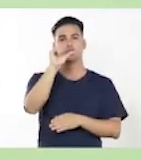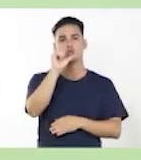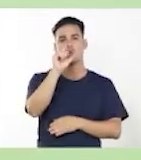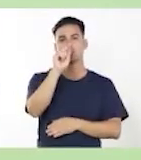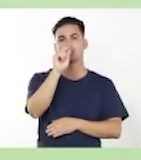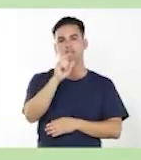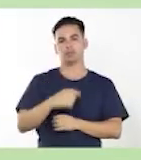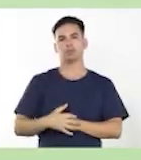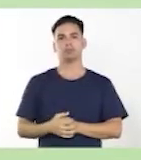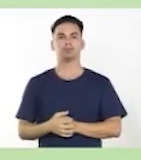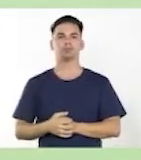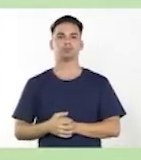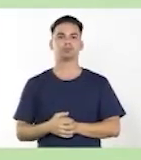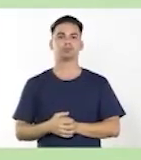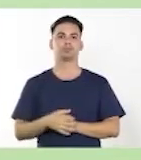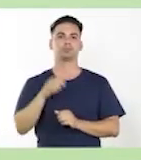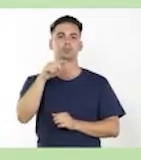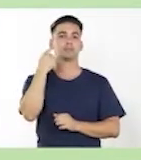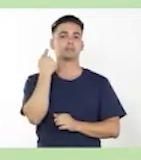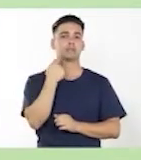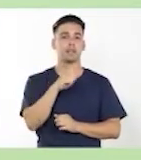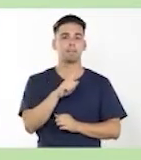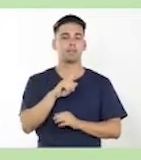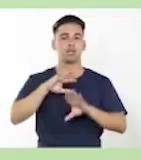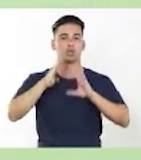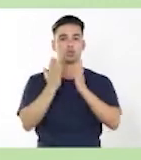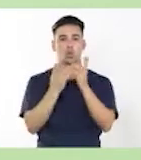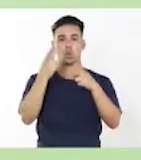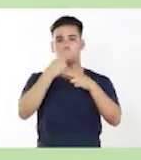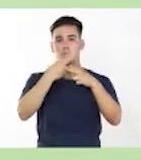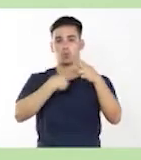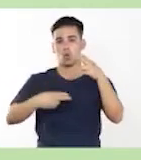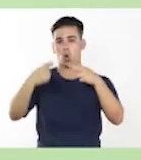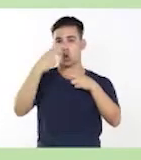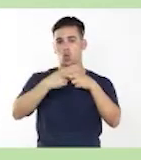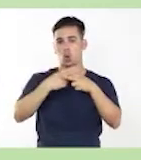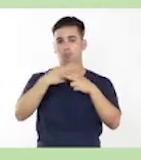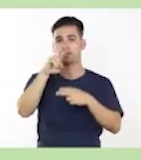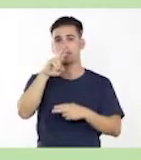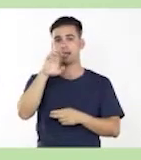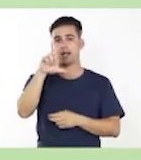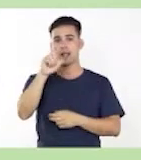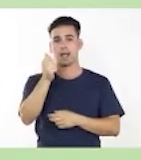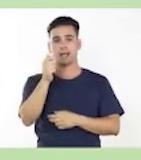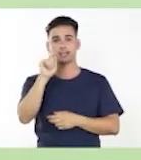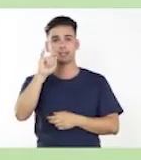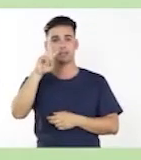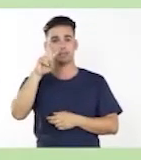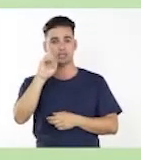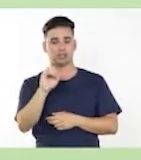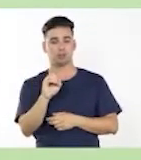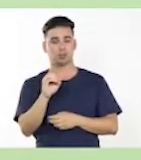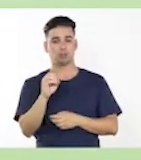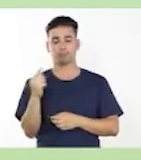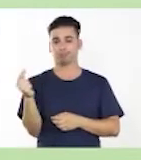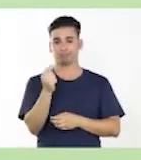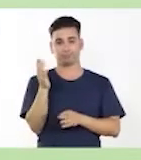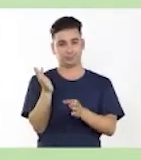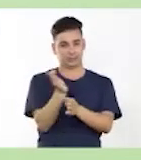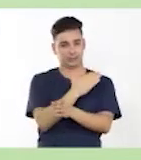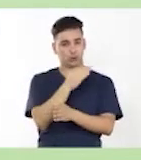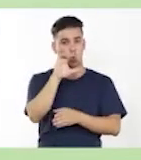antecedente sustantivo. También todos los pronombres relativos, con